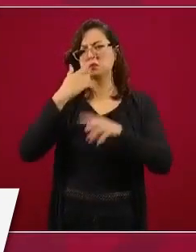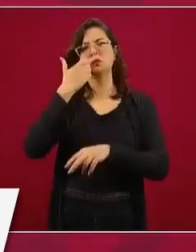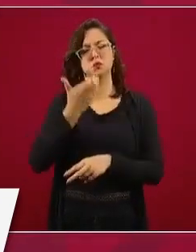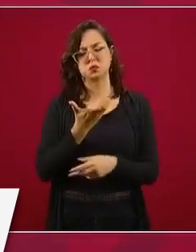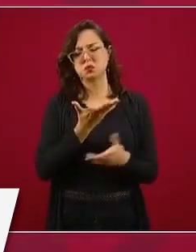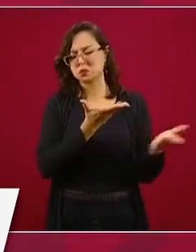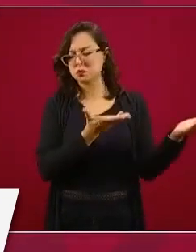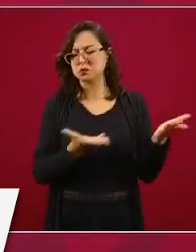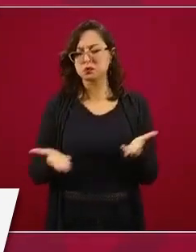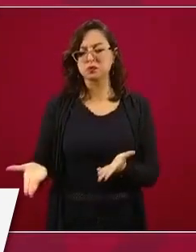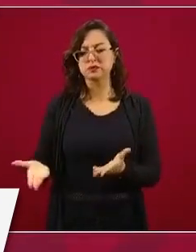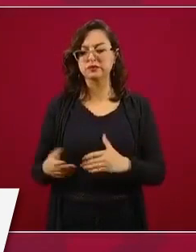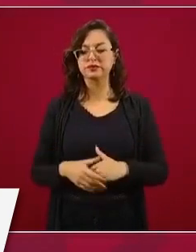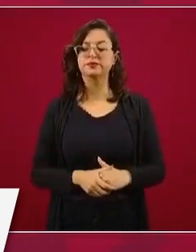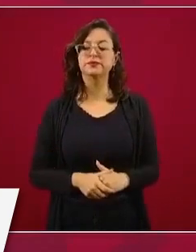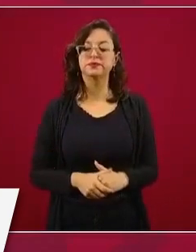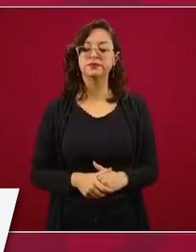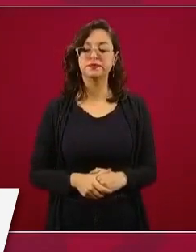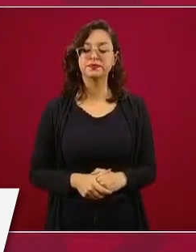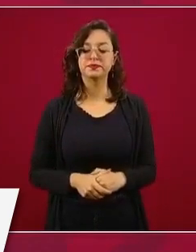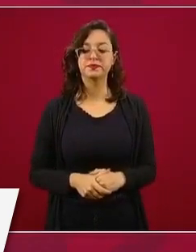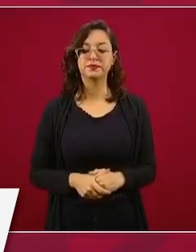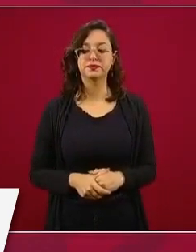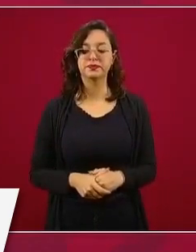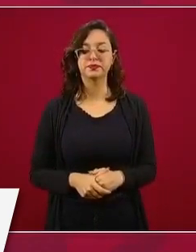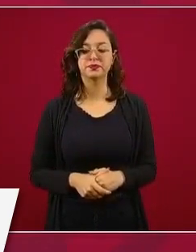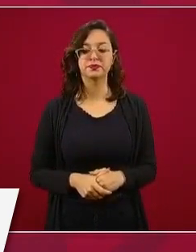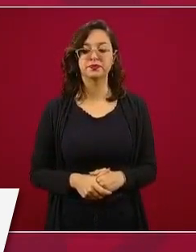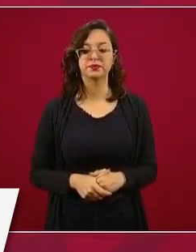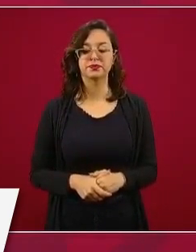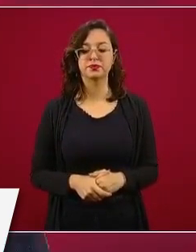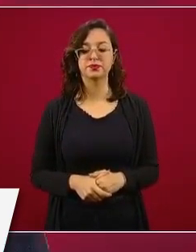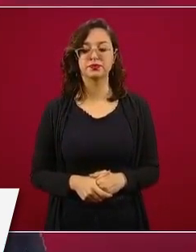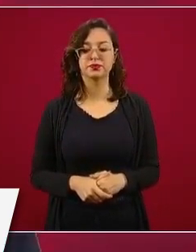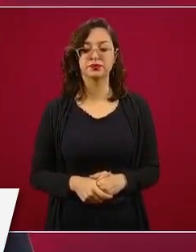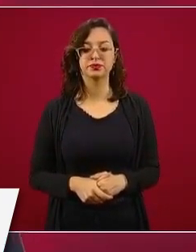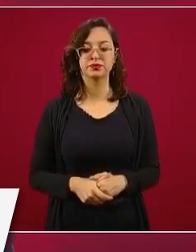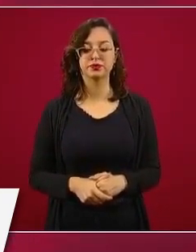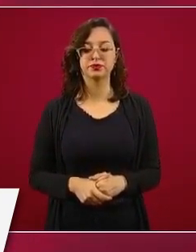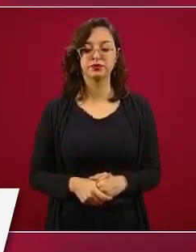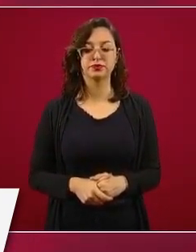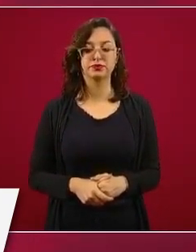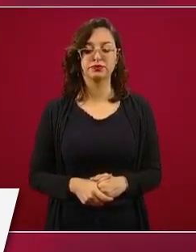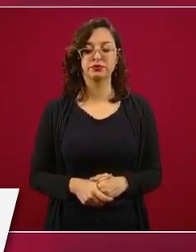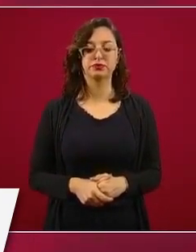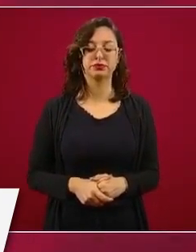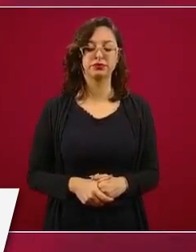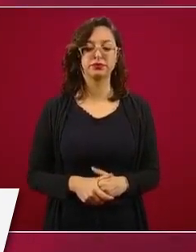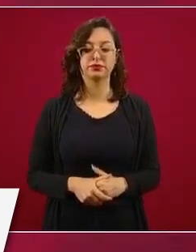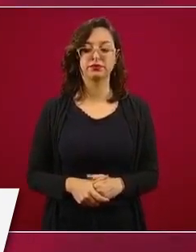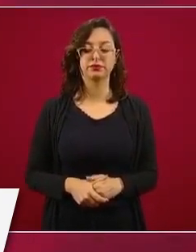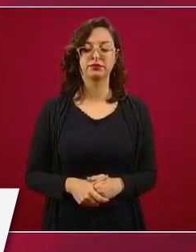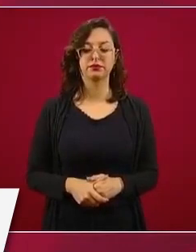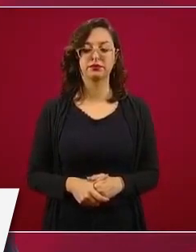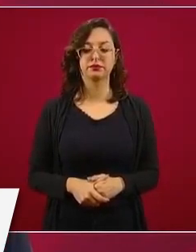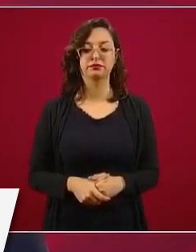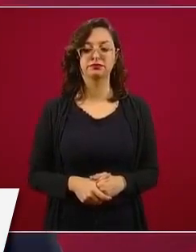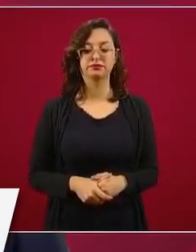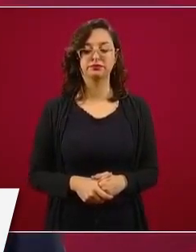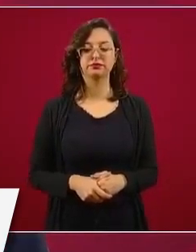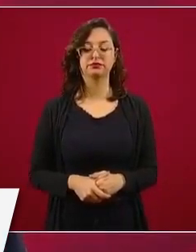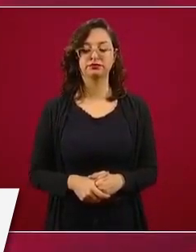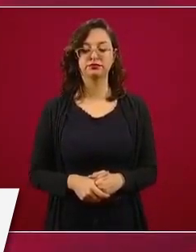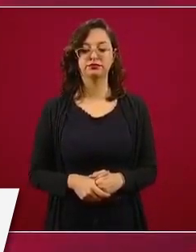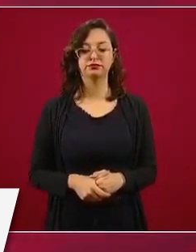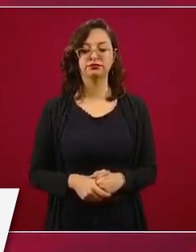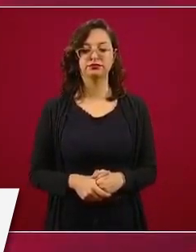es un gesto